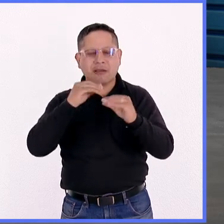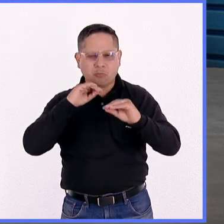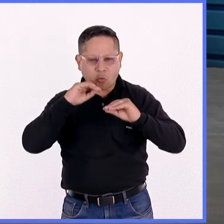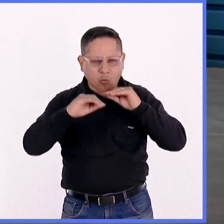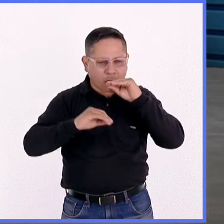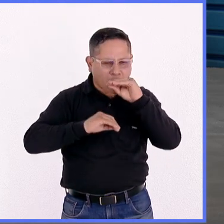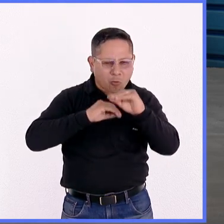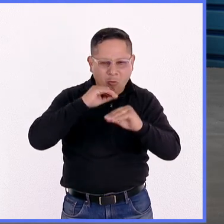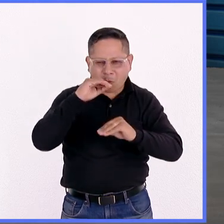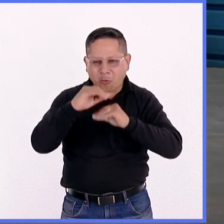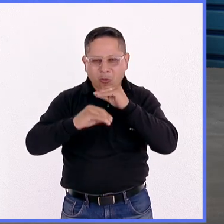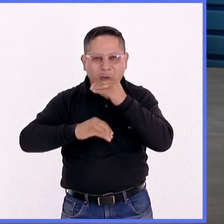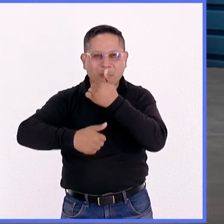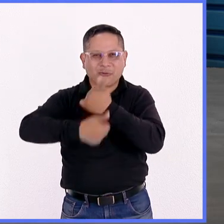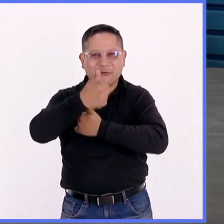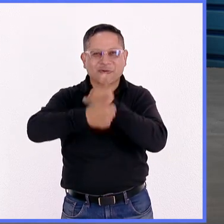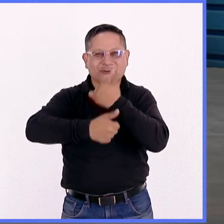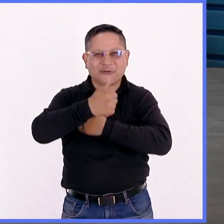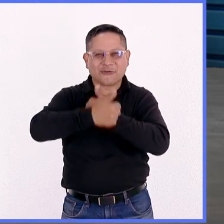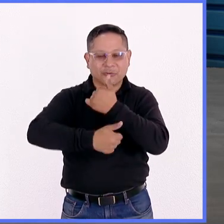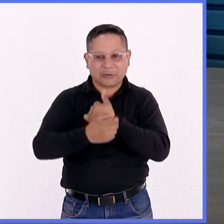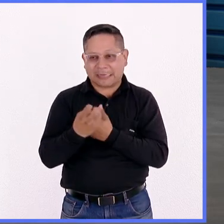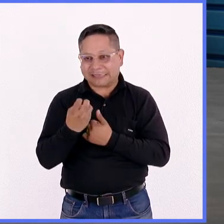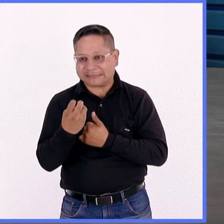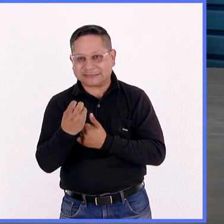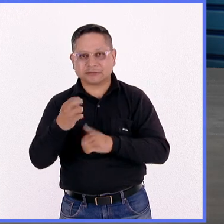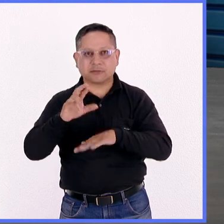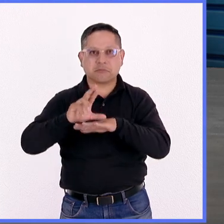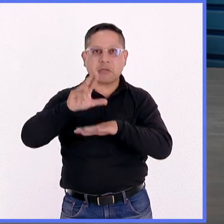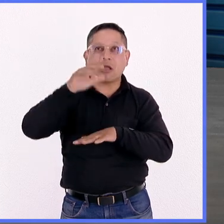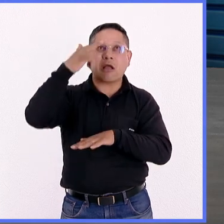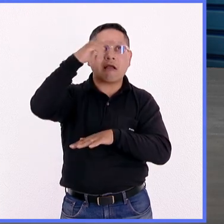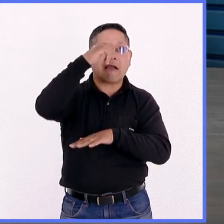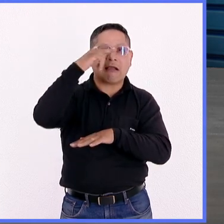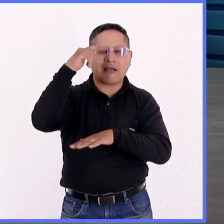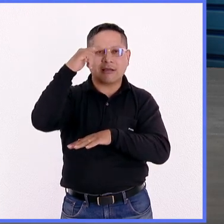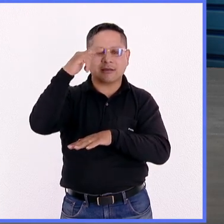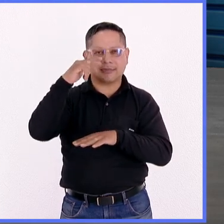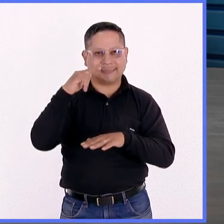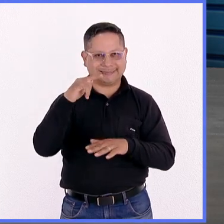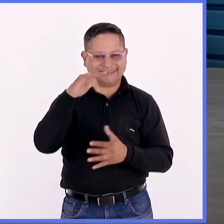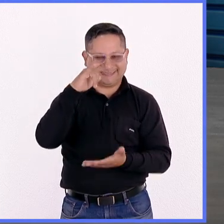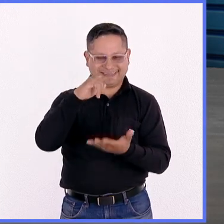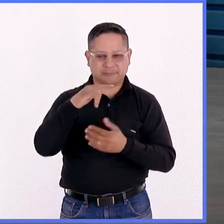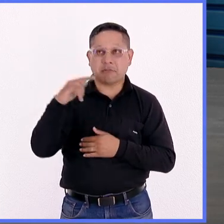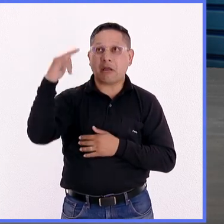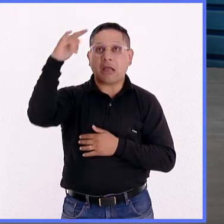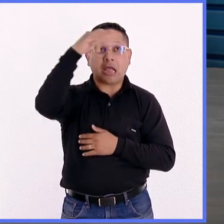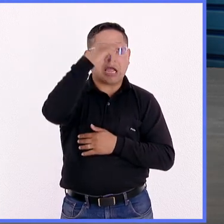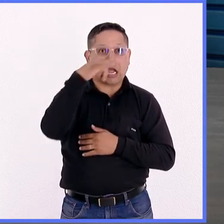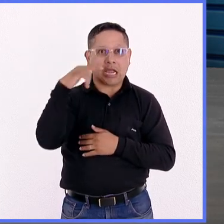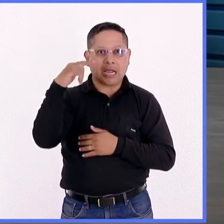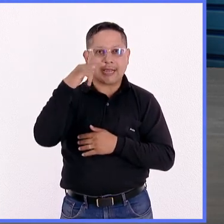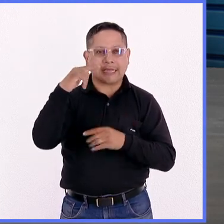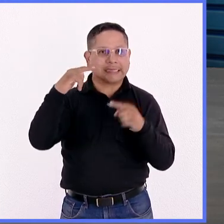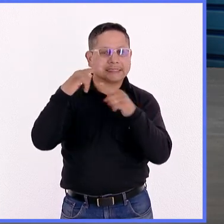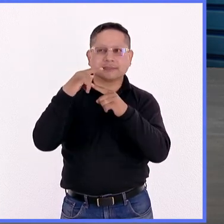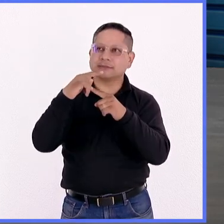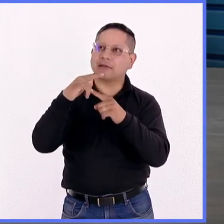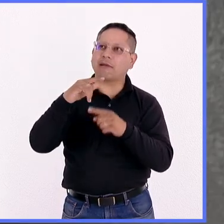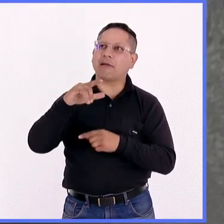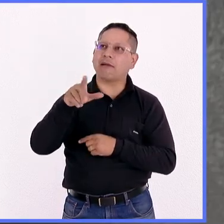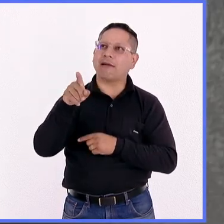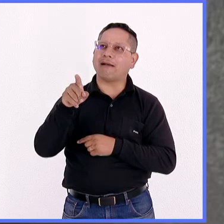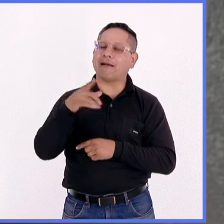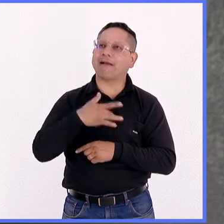concursos, que ha sido fenomenal porque sobre todo, bueno, tantos satélites enlatados te atrapa, pero